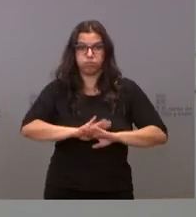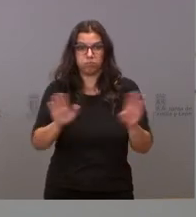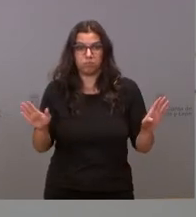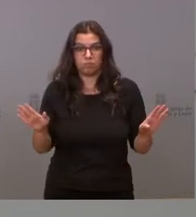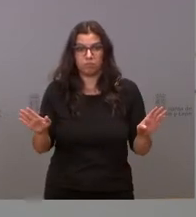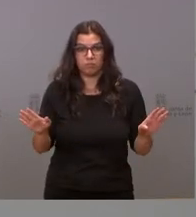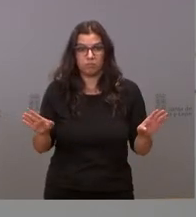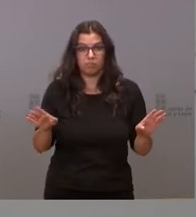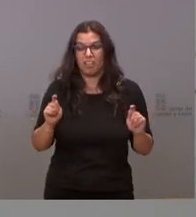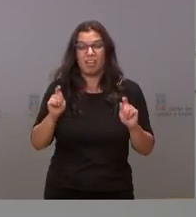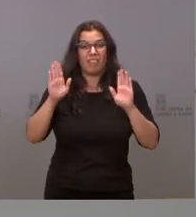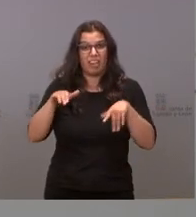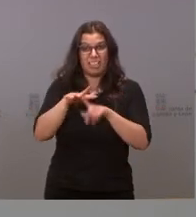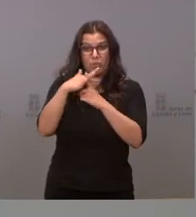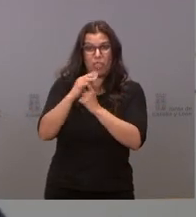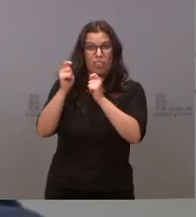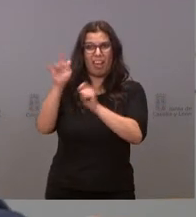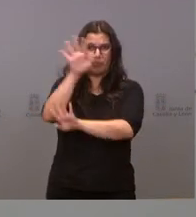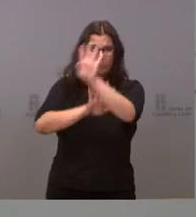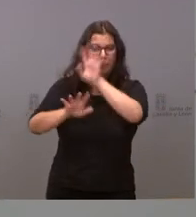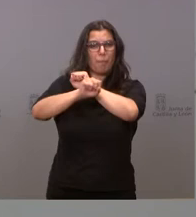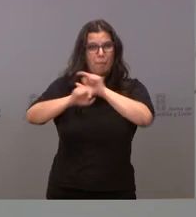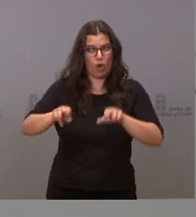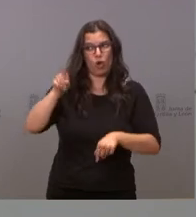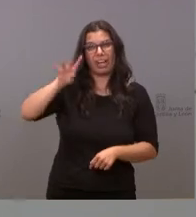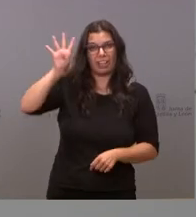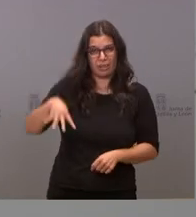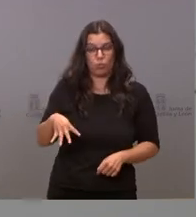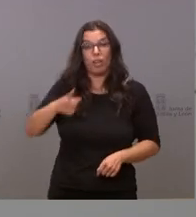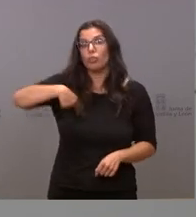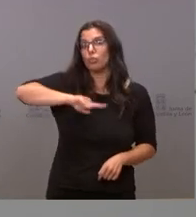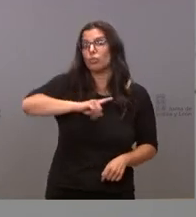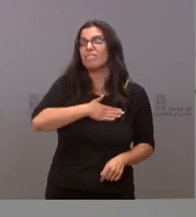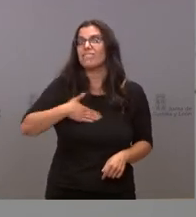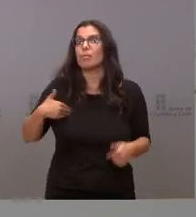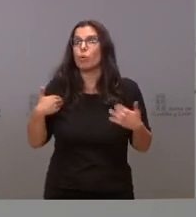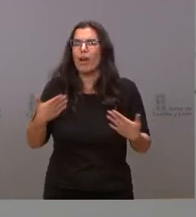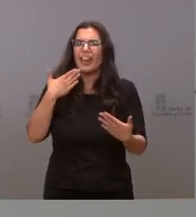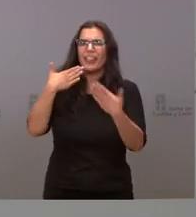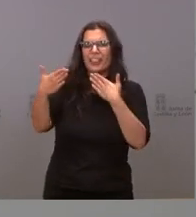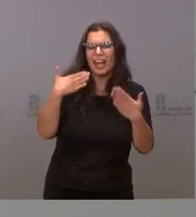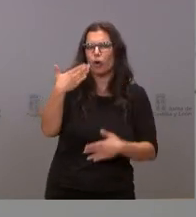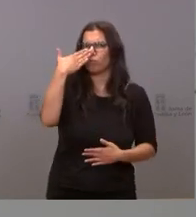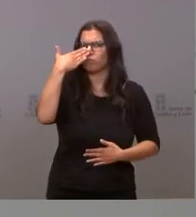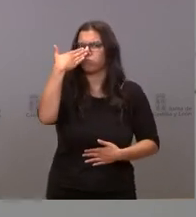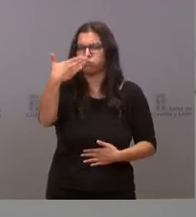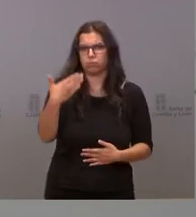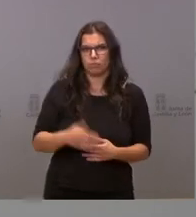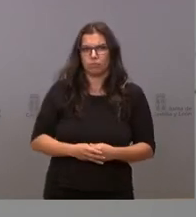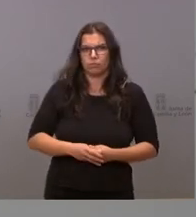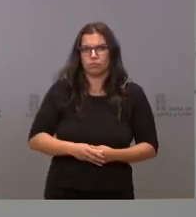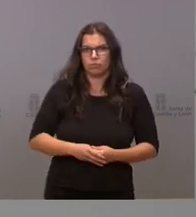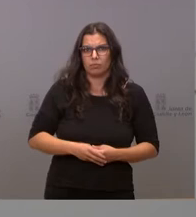complicar más la situación en Cataluña. Nosotros lo que queremos es un diálogo sincero, sin